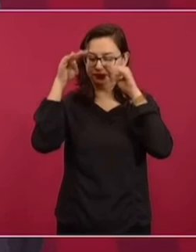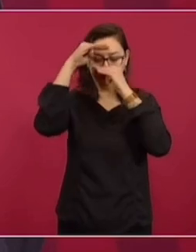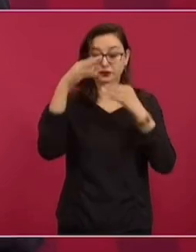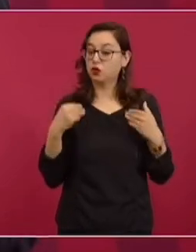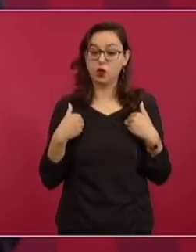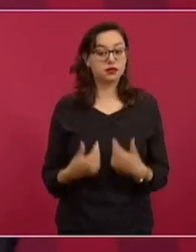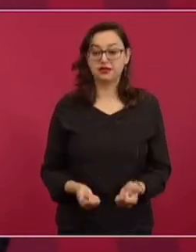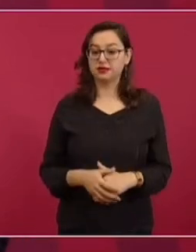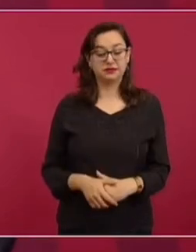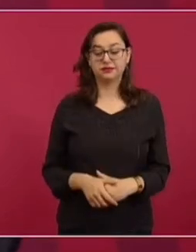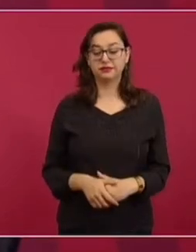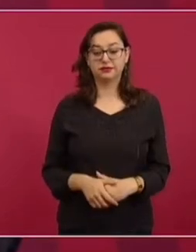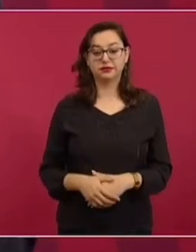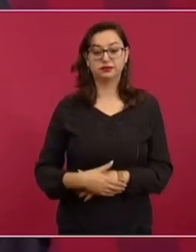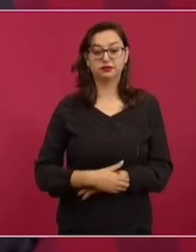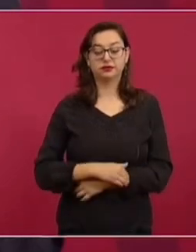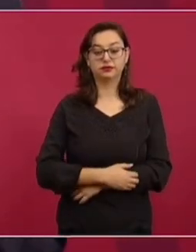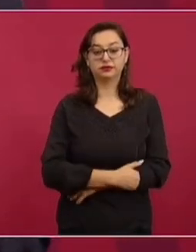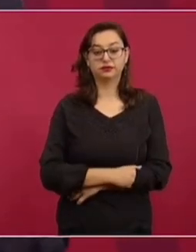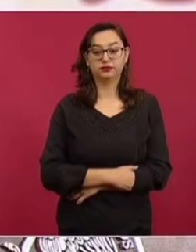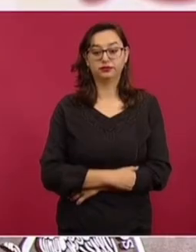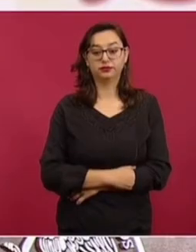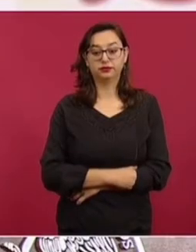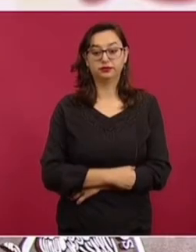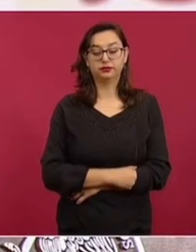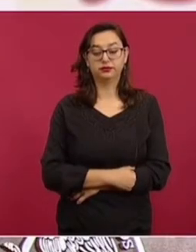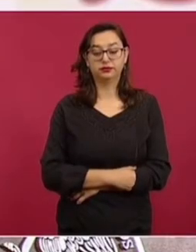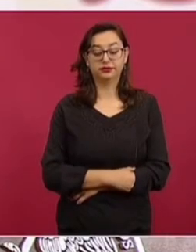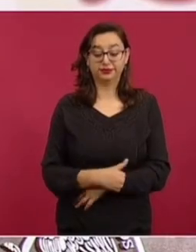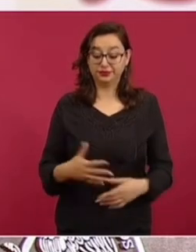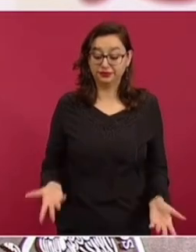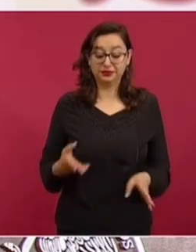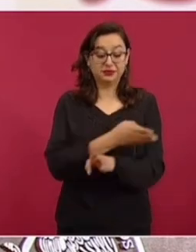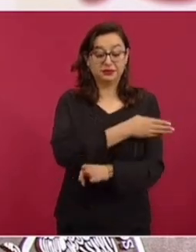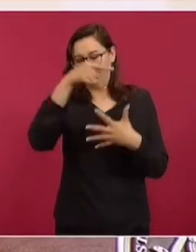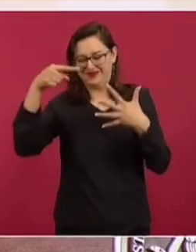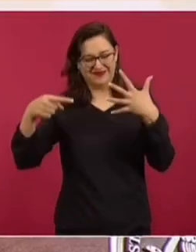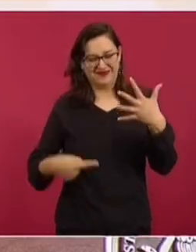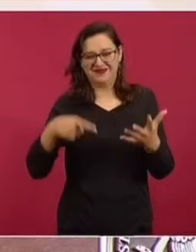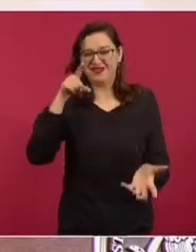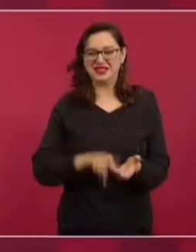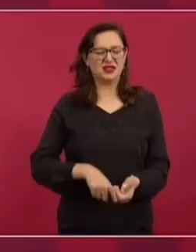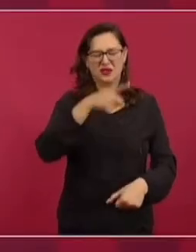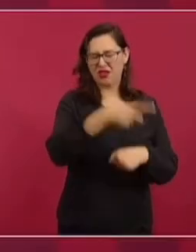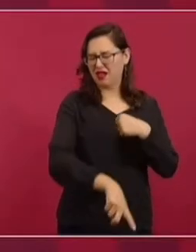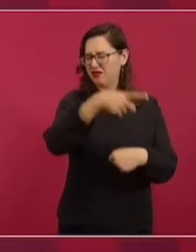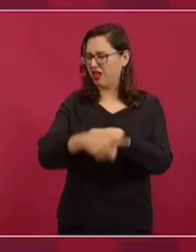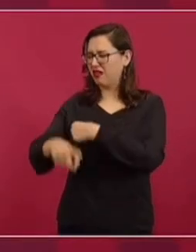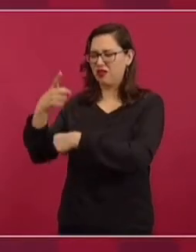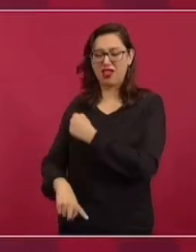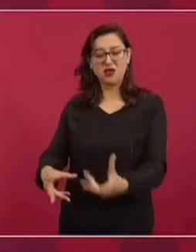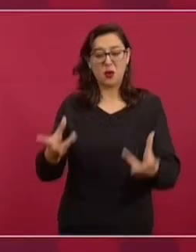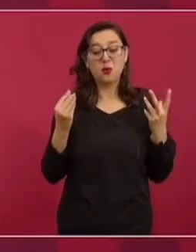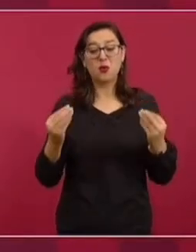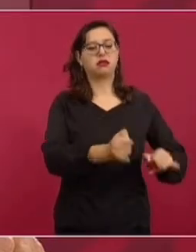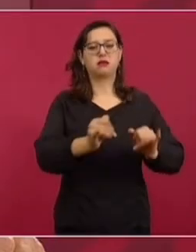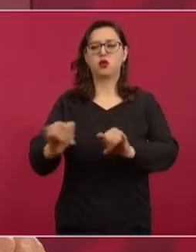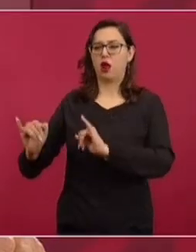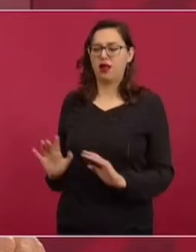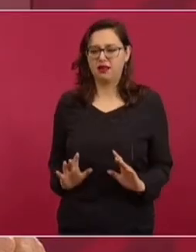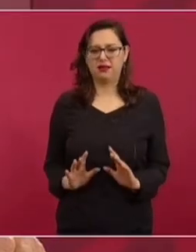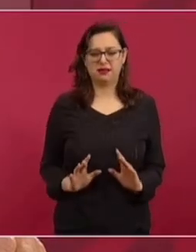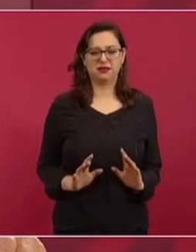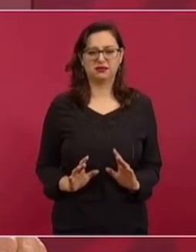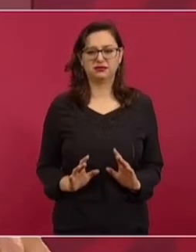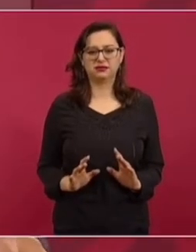conservadores. Además, no es fácil llevar a cabo una transformación. Después de 36 años, individualizó. O buscó individualizarlo.